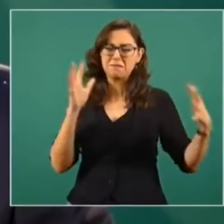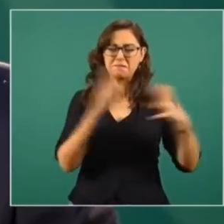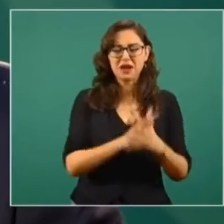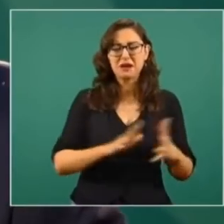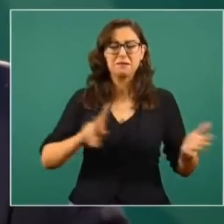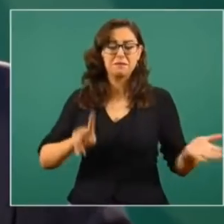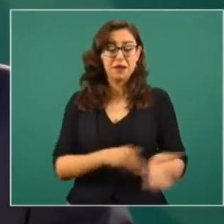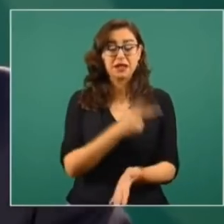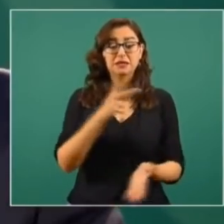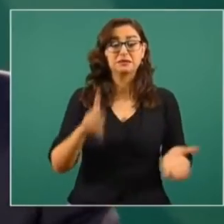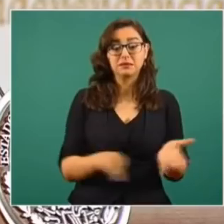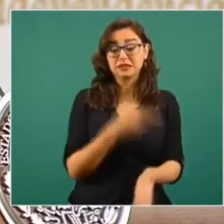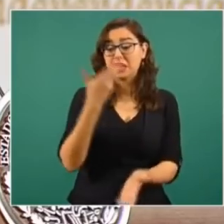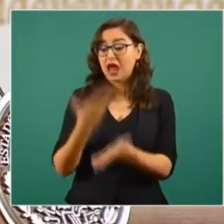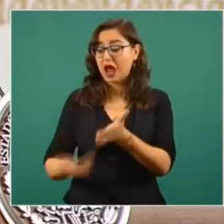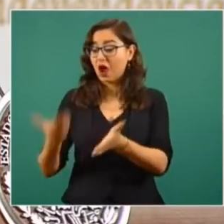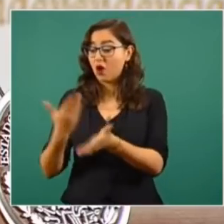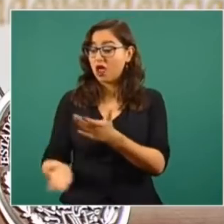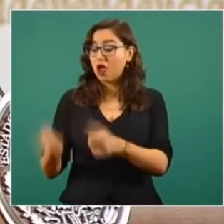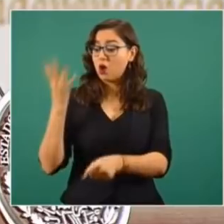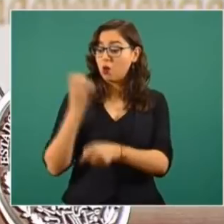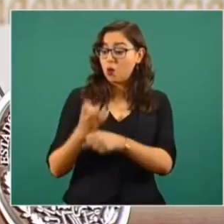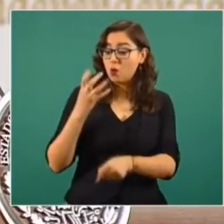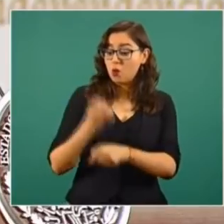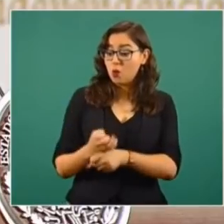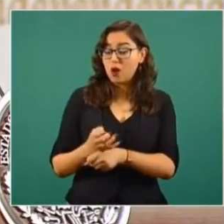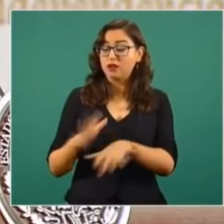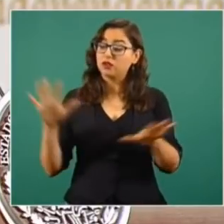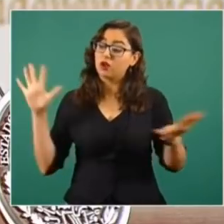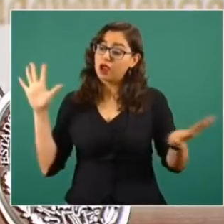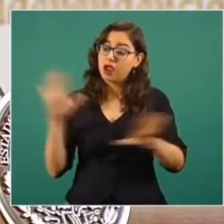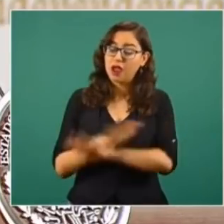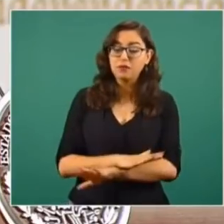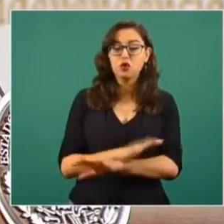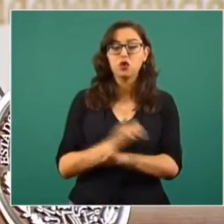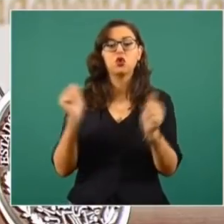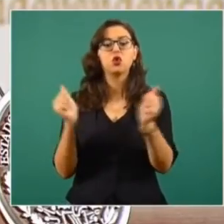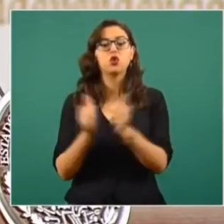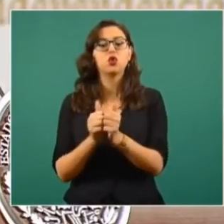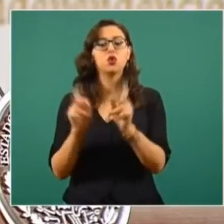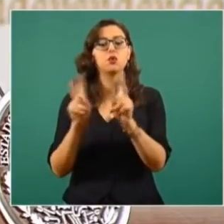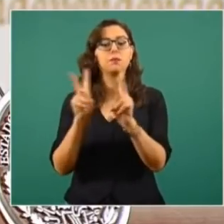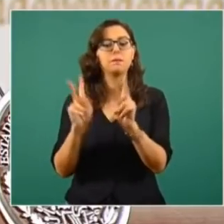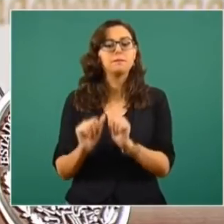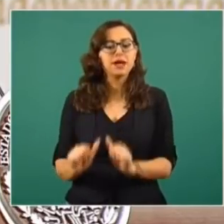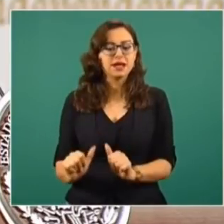Y ahora estamos llevando a cabo entre todos este cambio de manera pacífica.